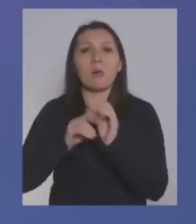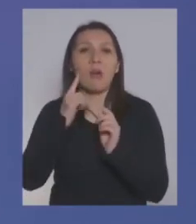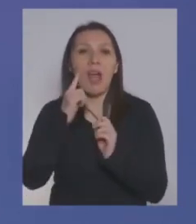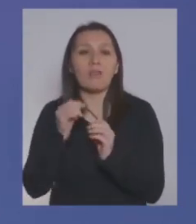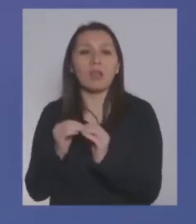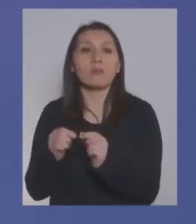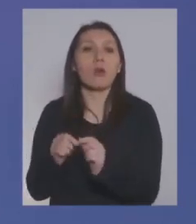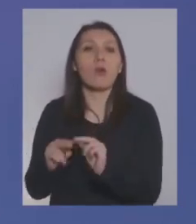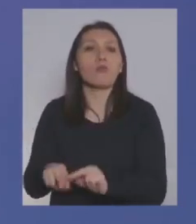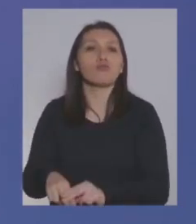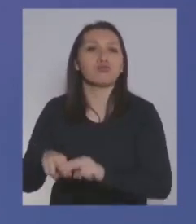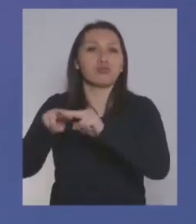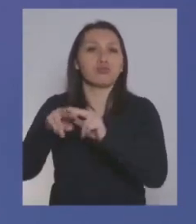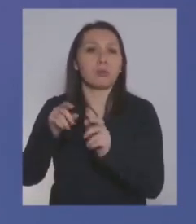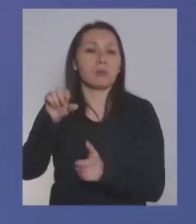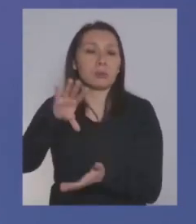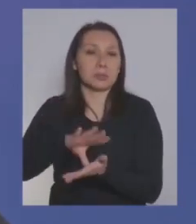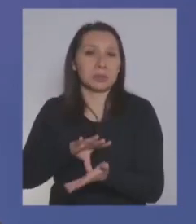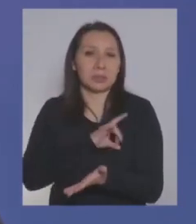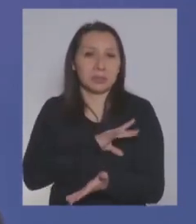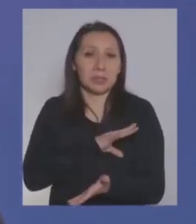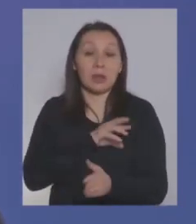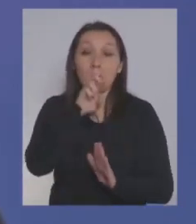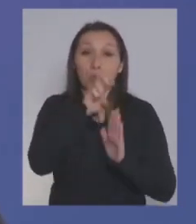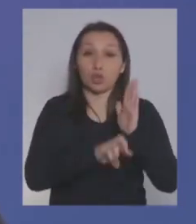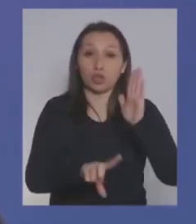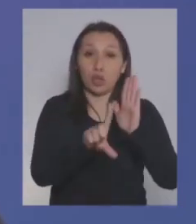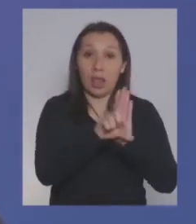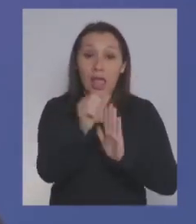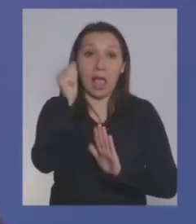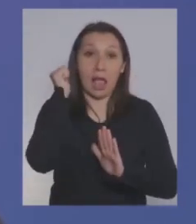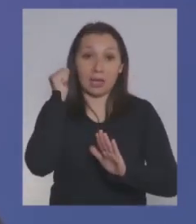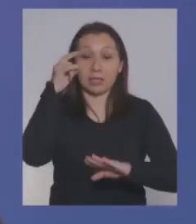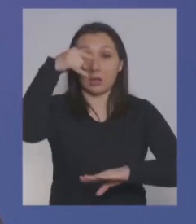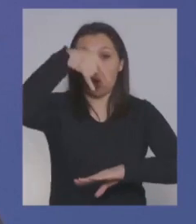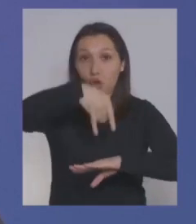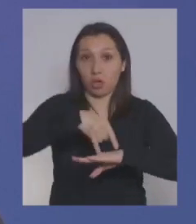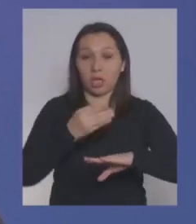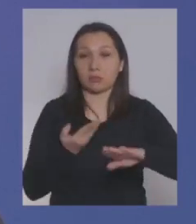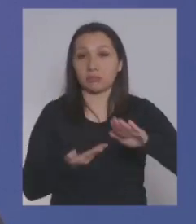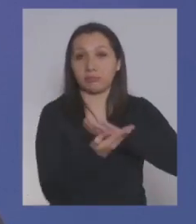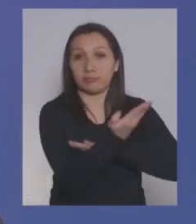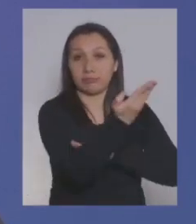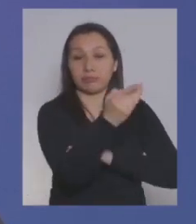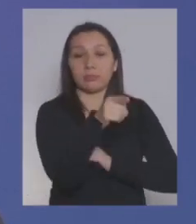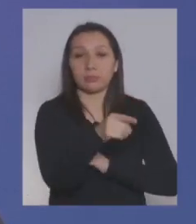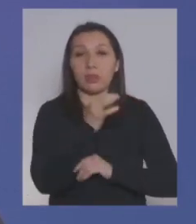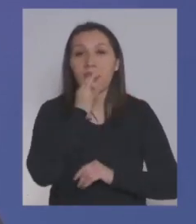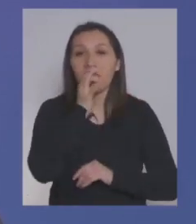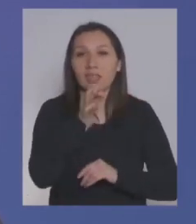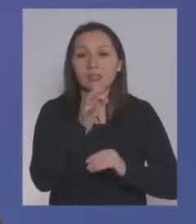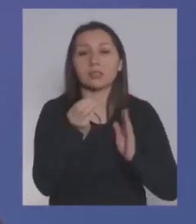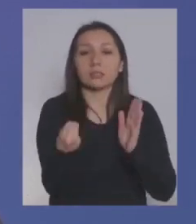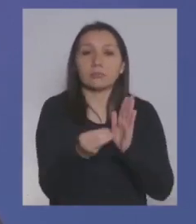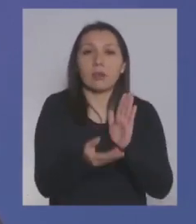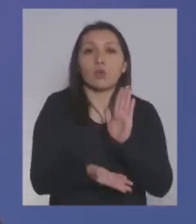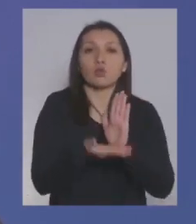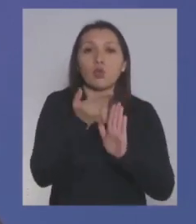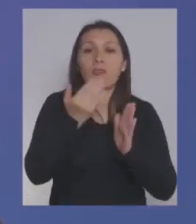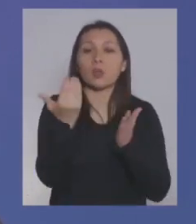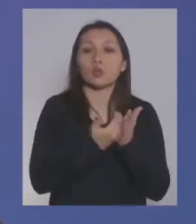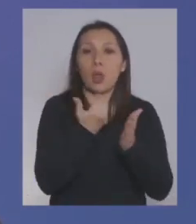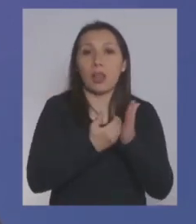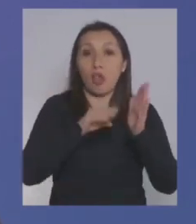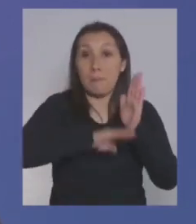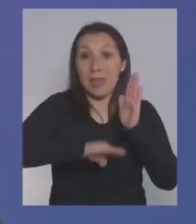y es por eso que el proyecto de ley que hemos ingresado al congreso ayer considera un aumento del salario mínimo